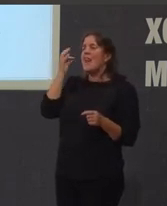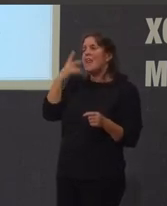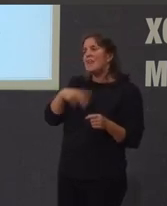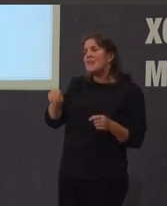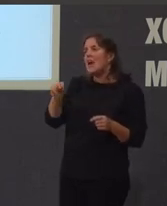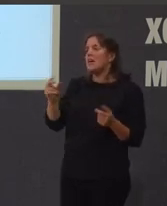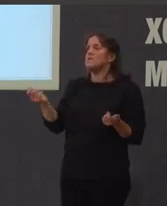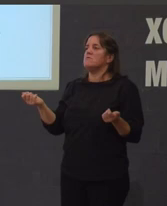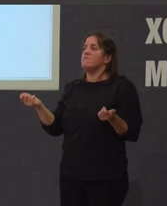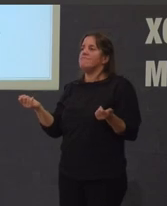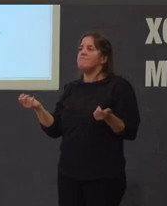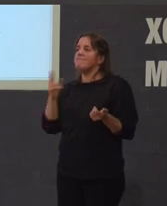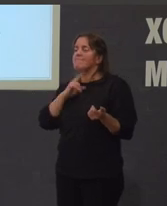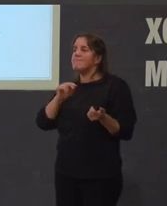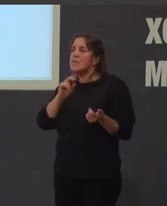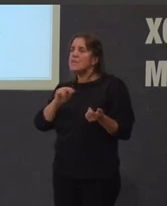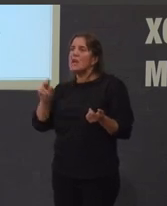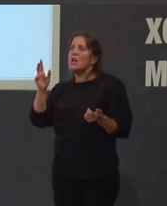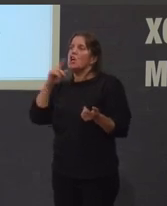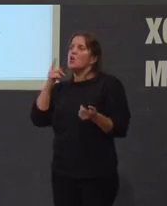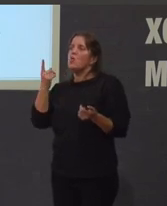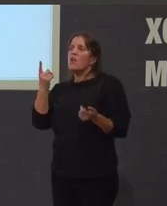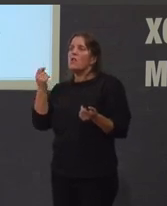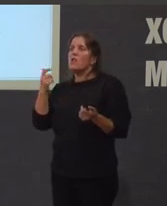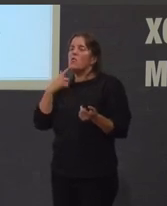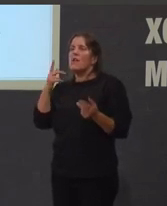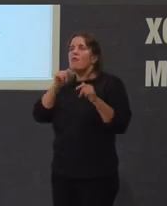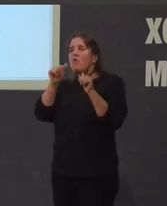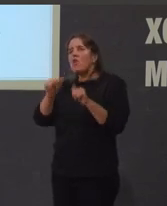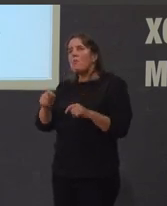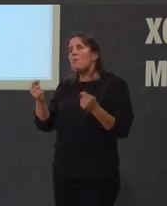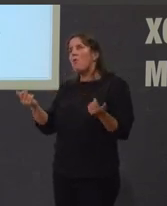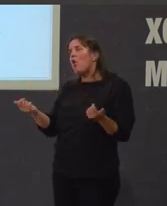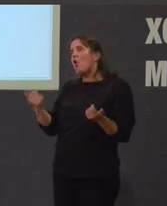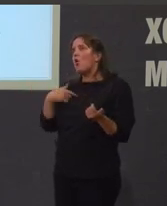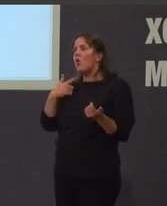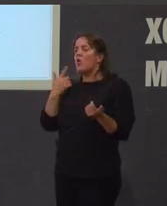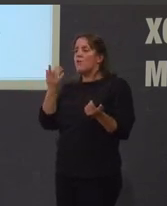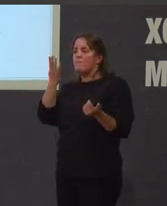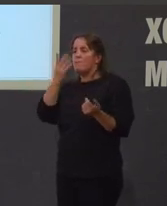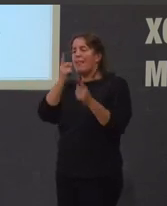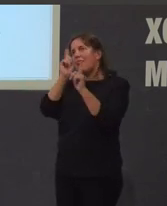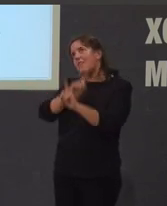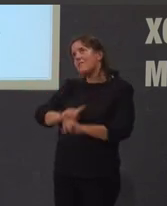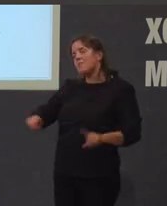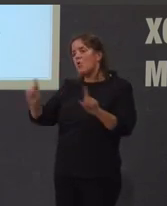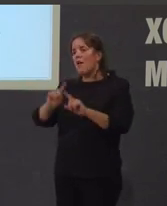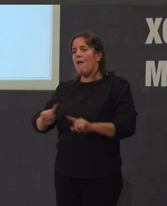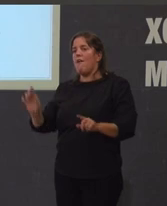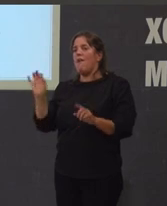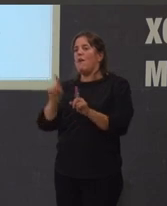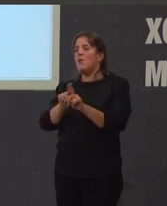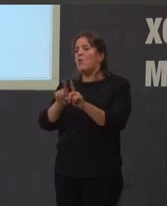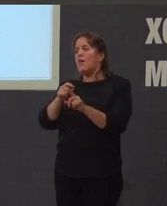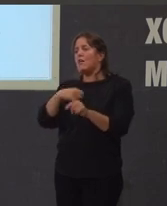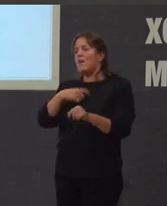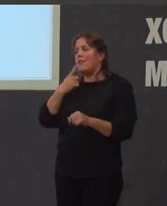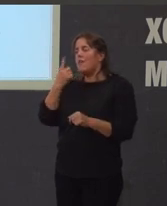todo con un tono moi desactivado moi maquillado digamos de suxeitos